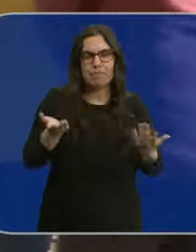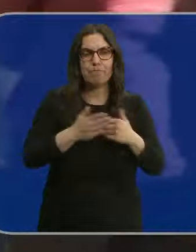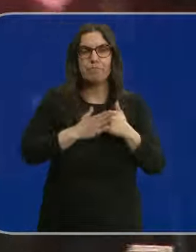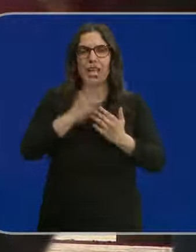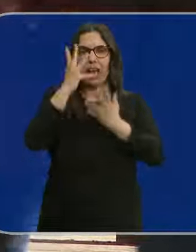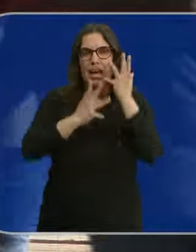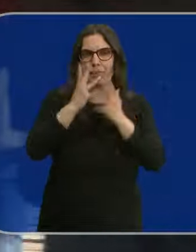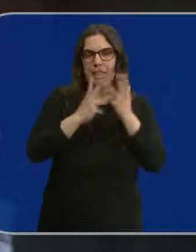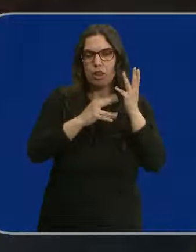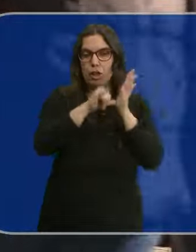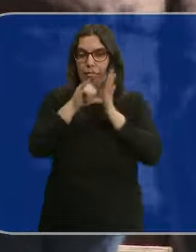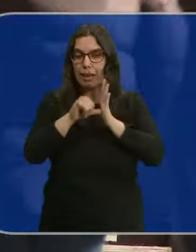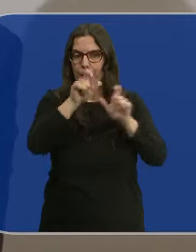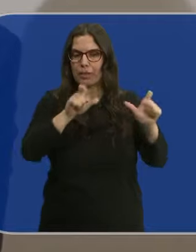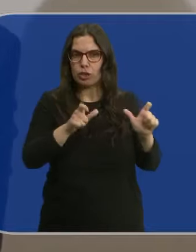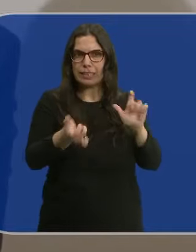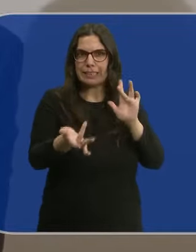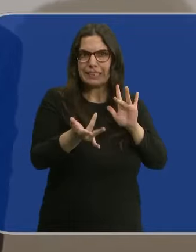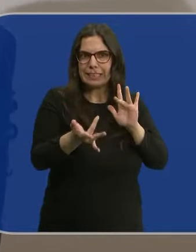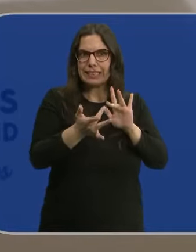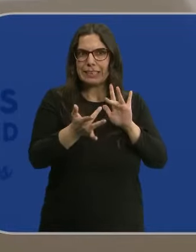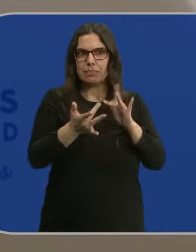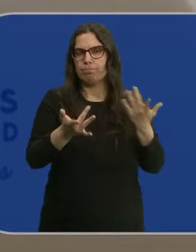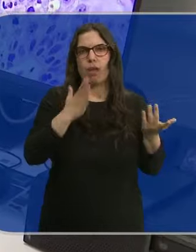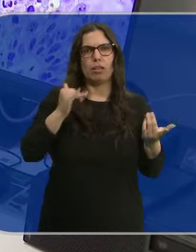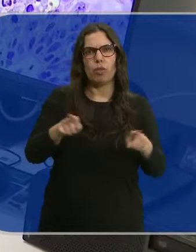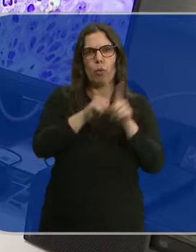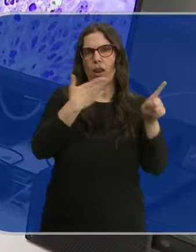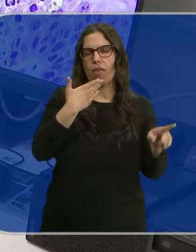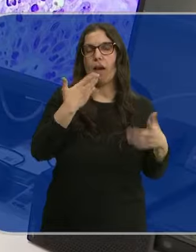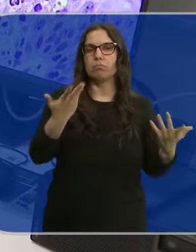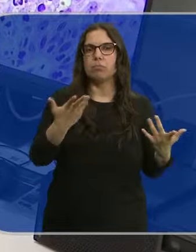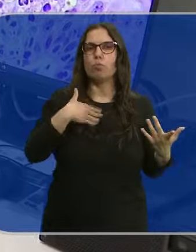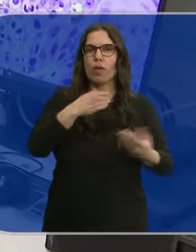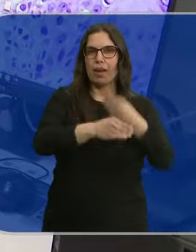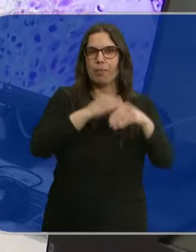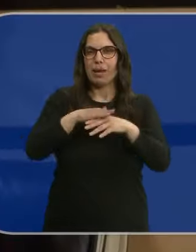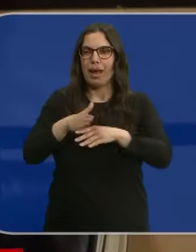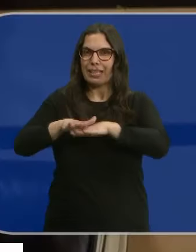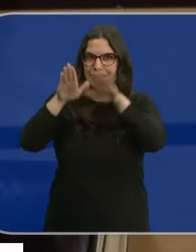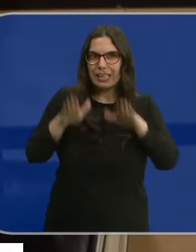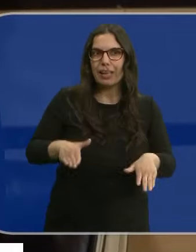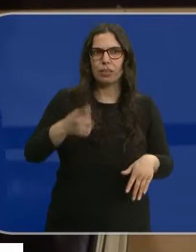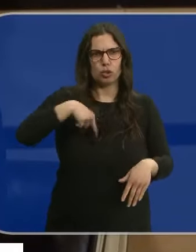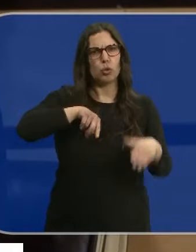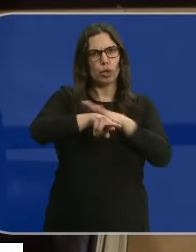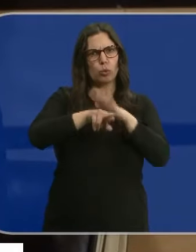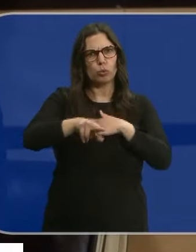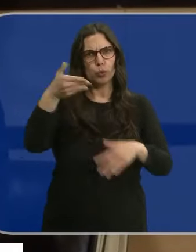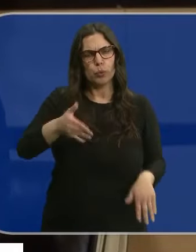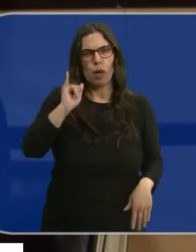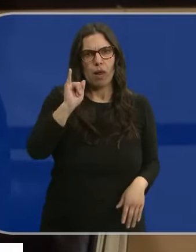cómo las administraciones más cercanas al ciudadano... No tiene edad el talento. ...pueden actuar para que no se escape. Tenemos grandes recursos,